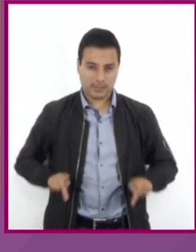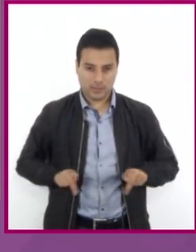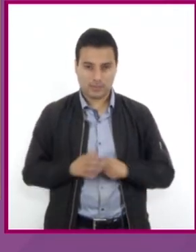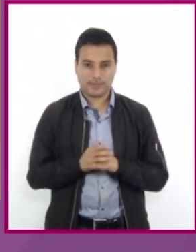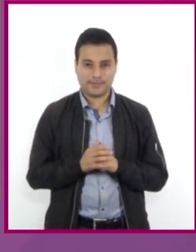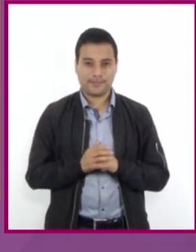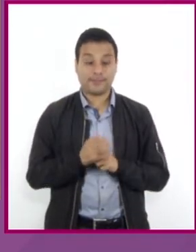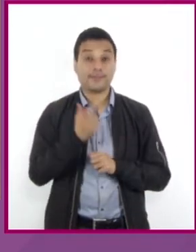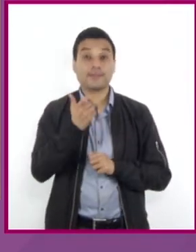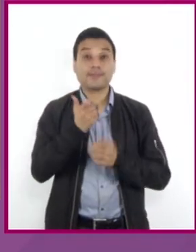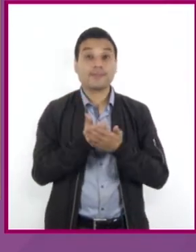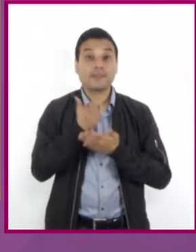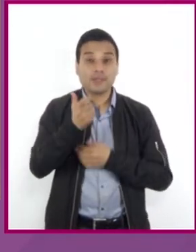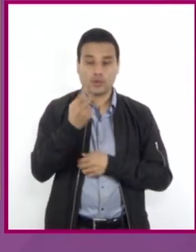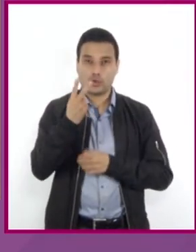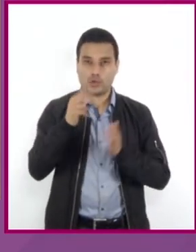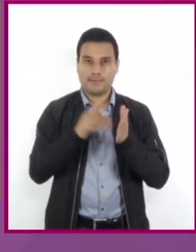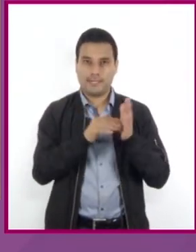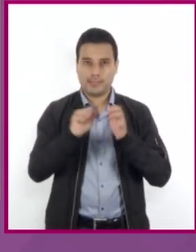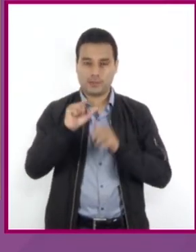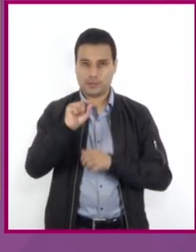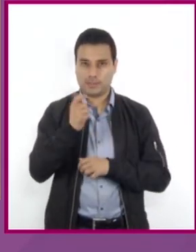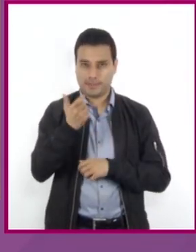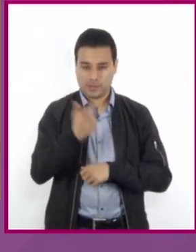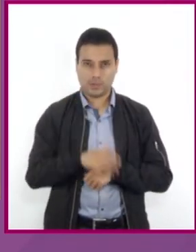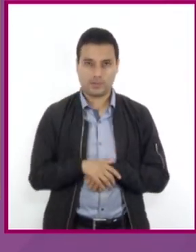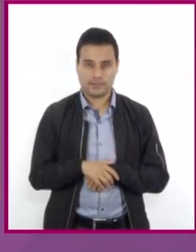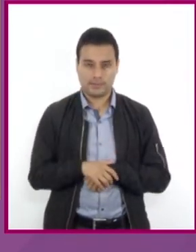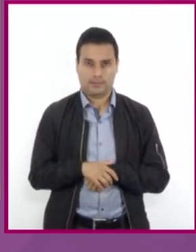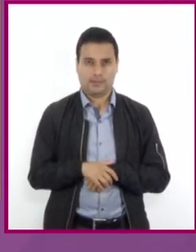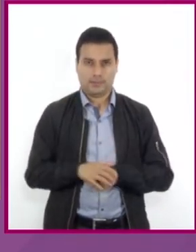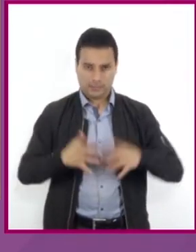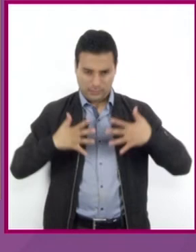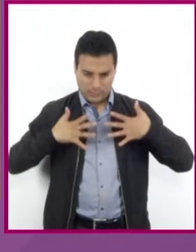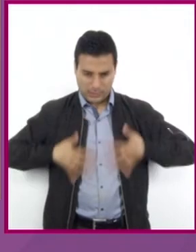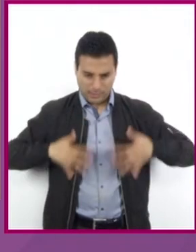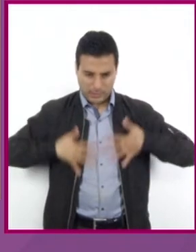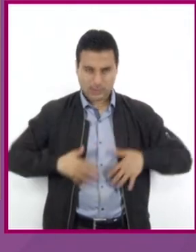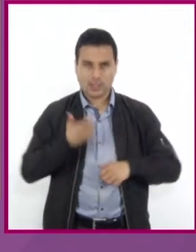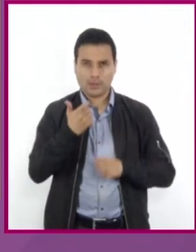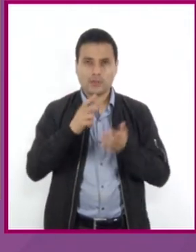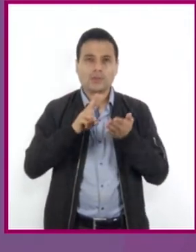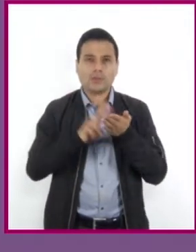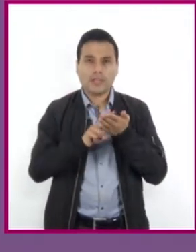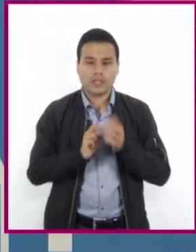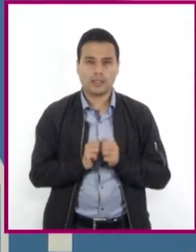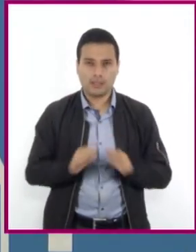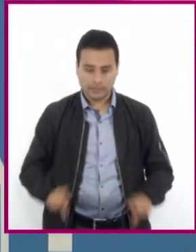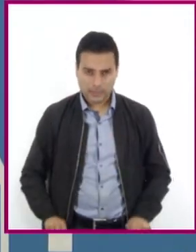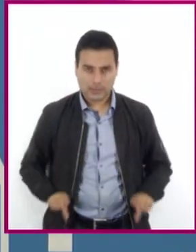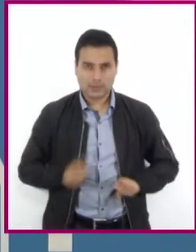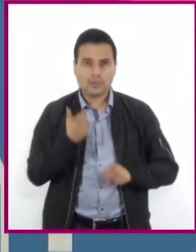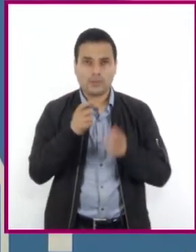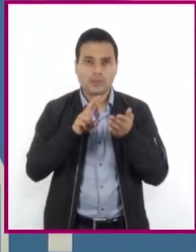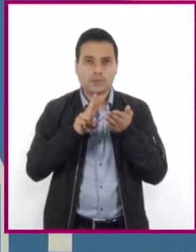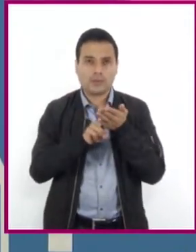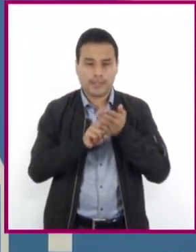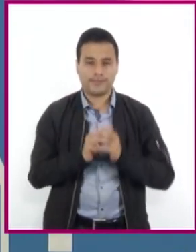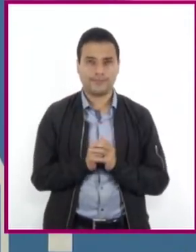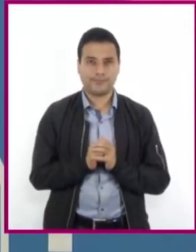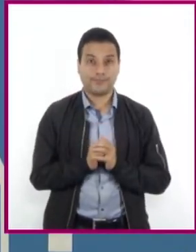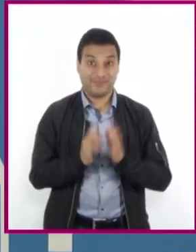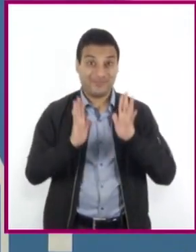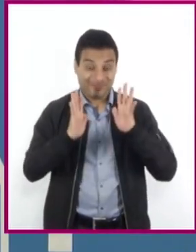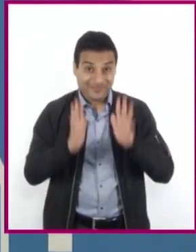,670 pesos. ¿Cuál es el precio de una camisa y de un pantalón? Después de haber